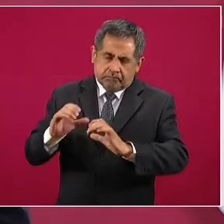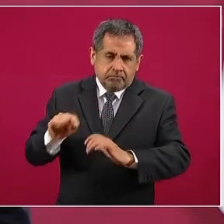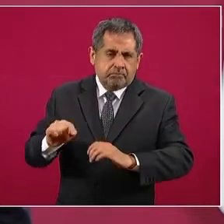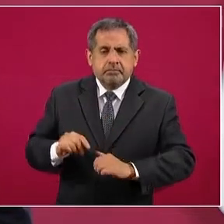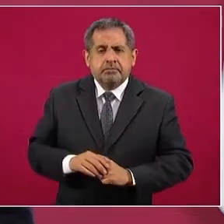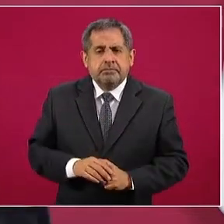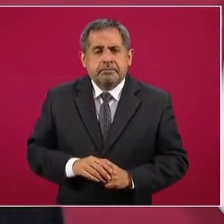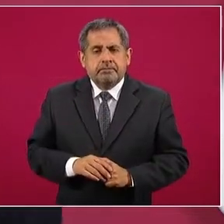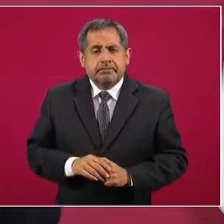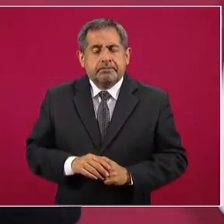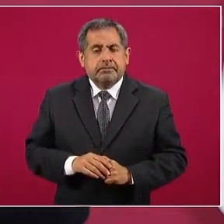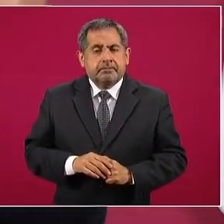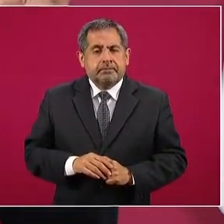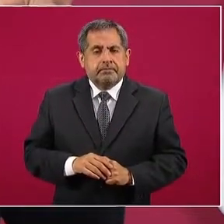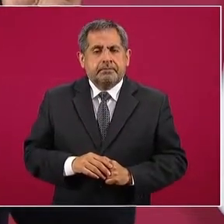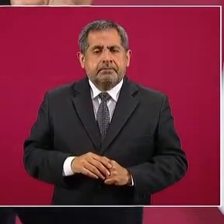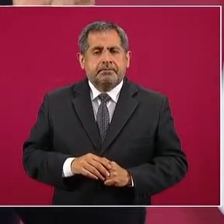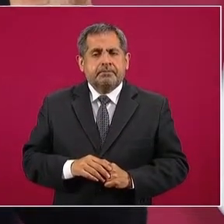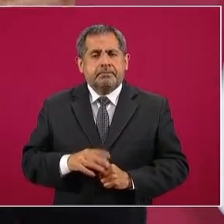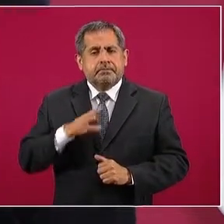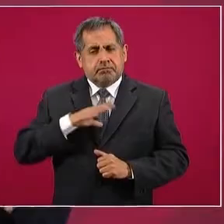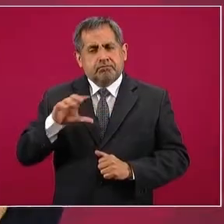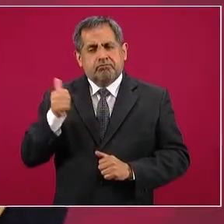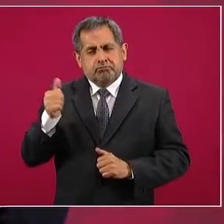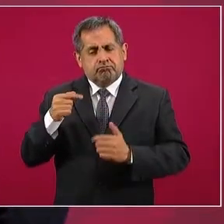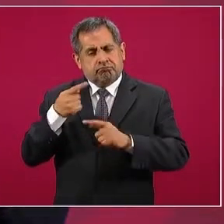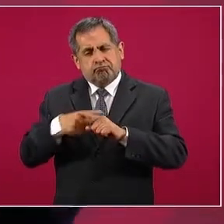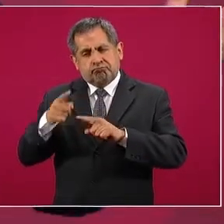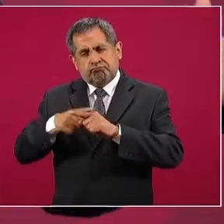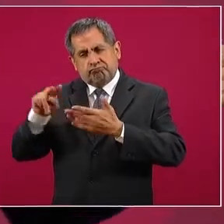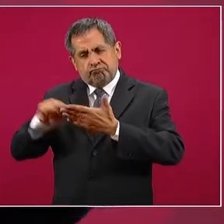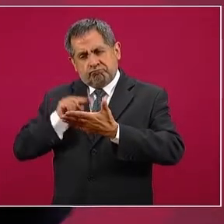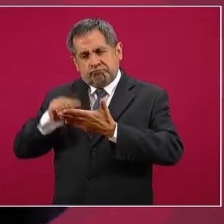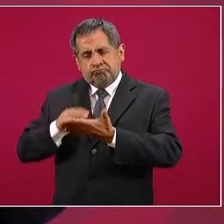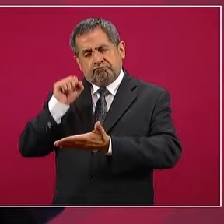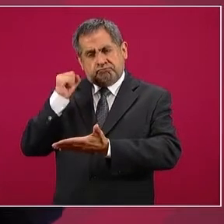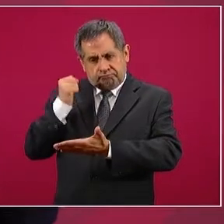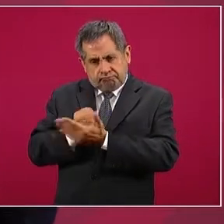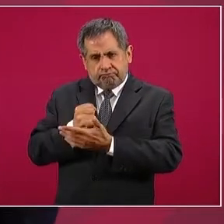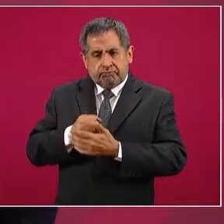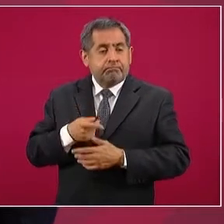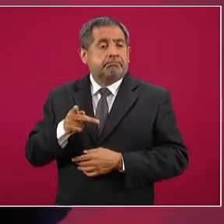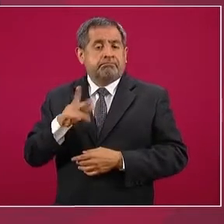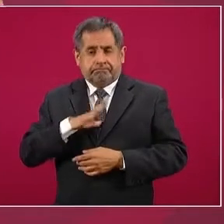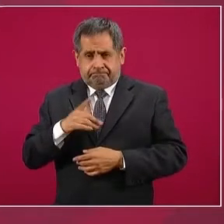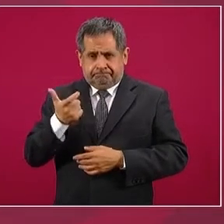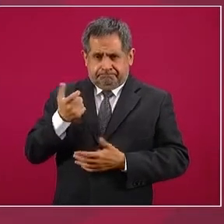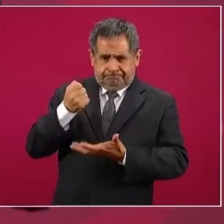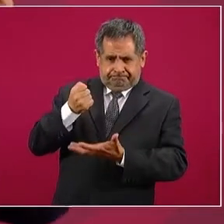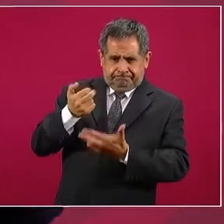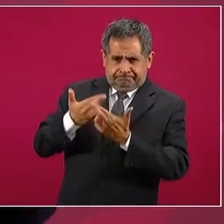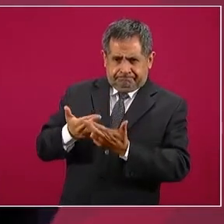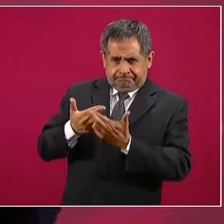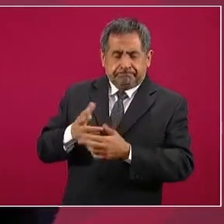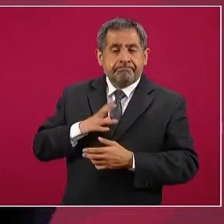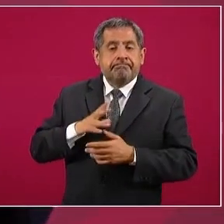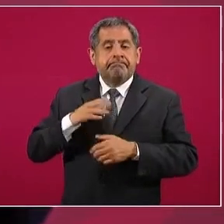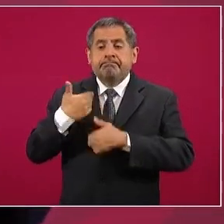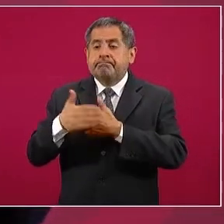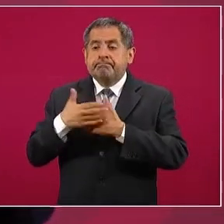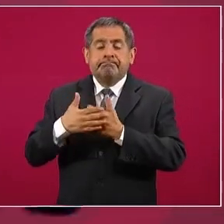Y otras acciones. Pero tenemos los recursos, caminos